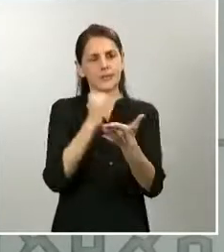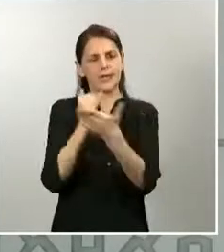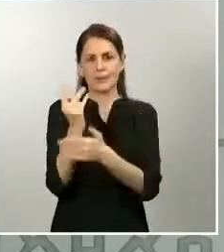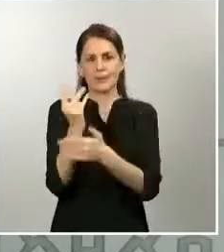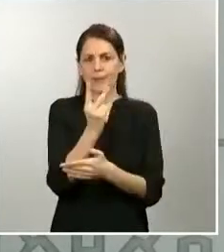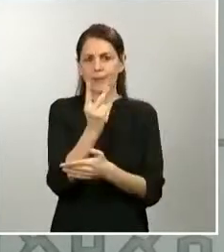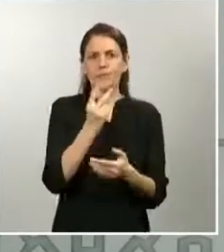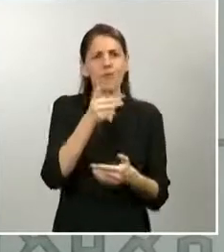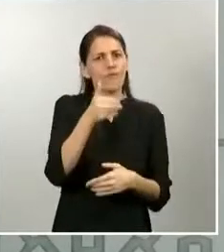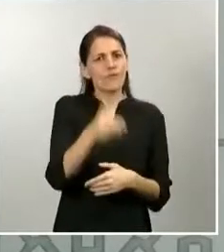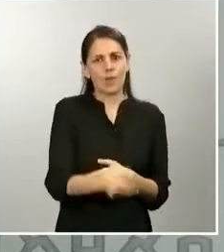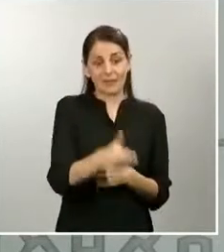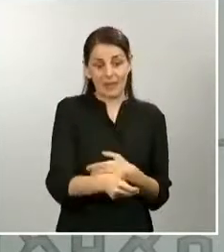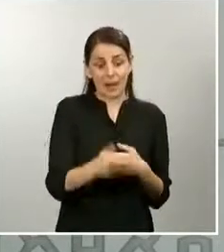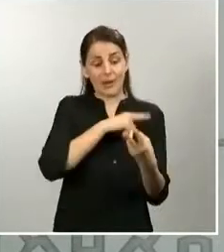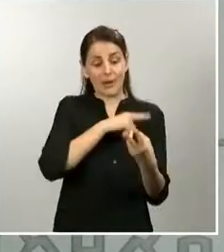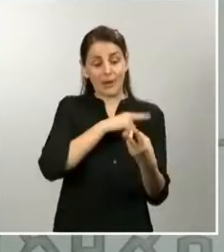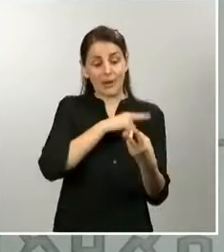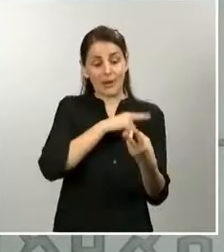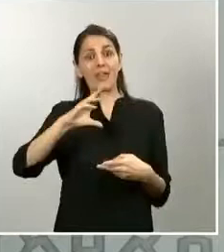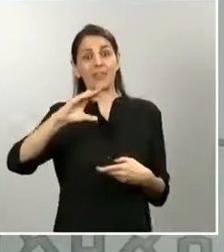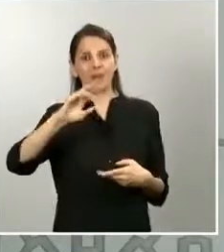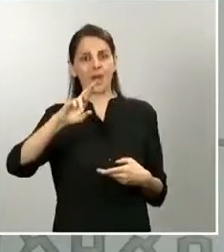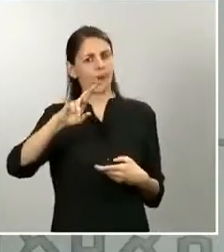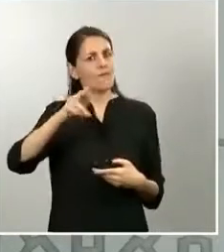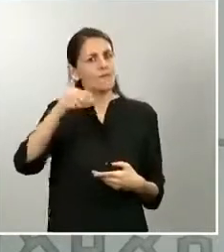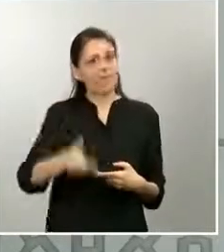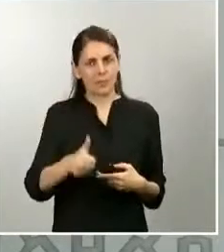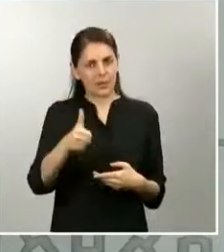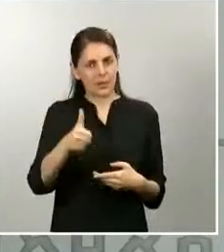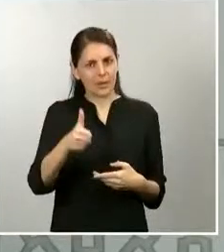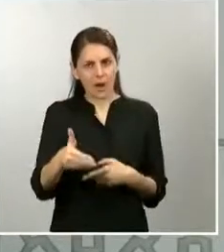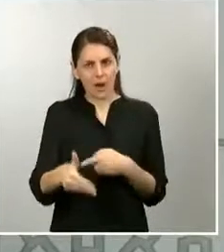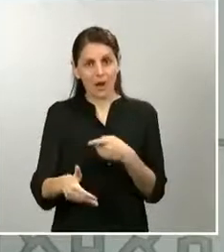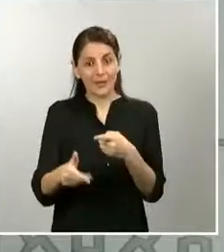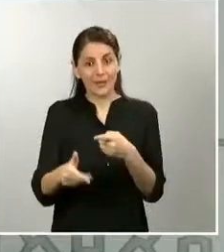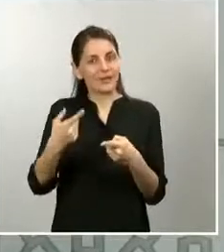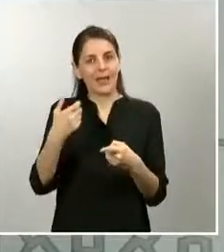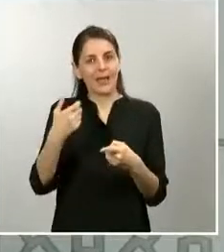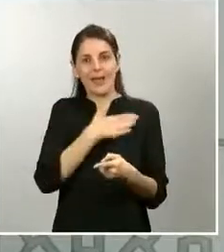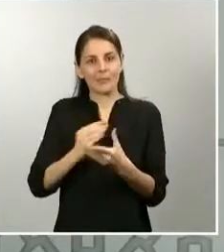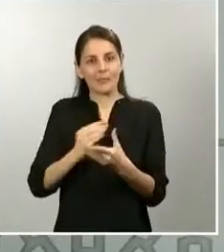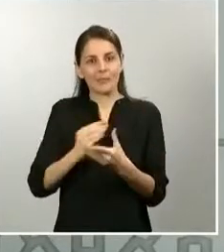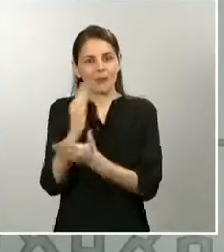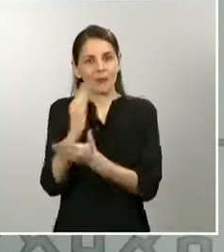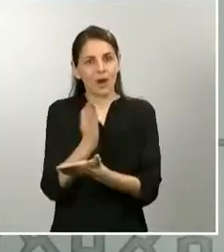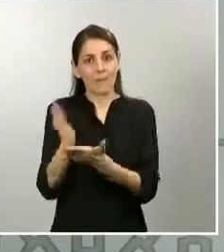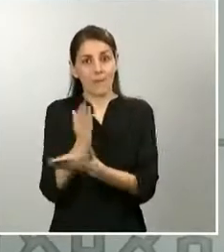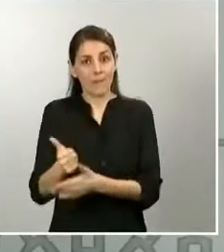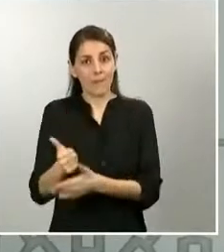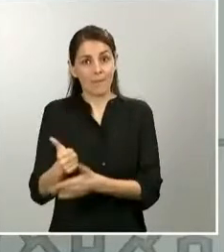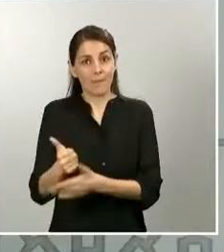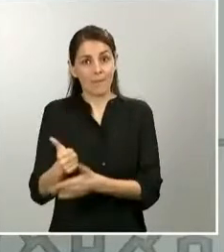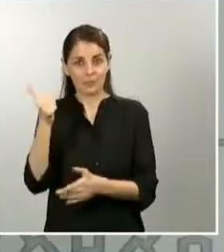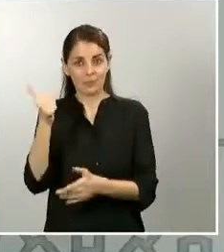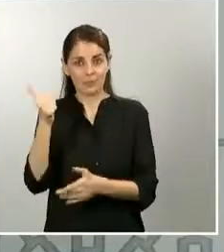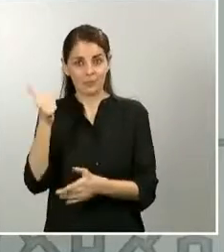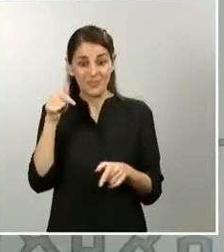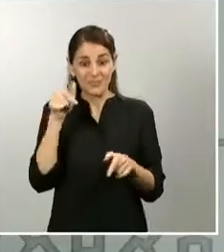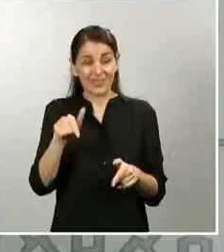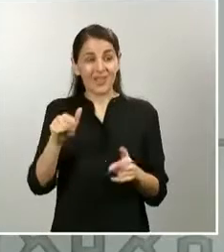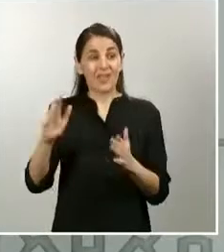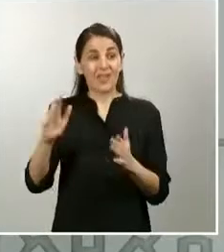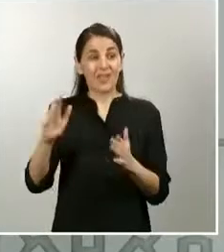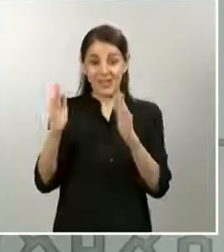y que haya muchísima más capacidad. Entonces, esta fase de